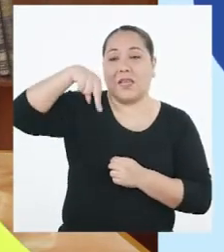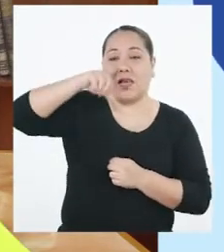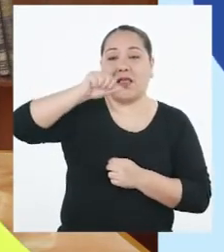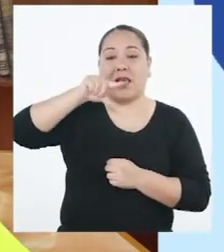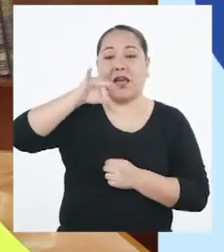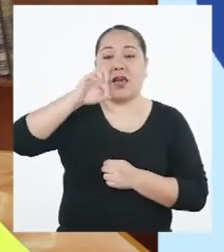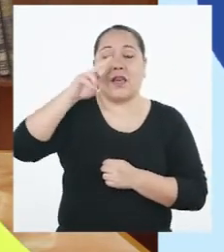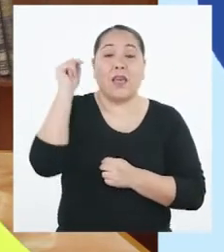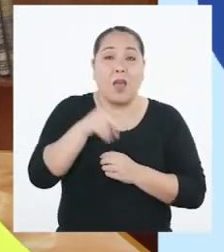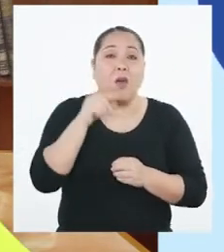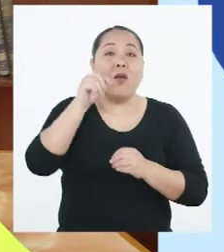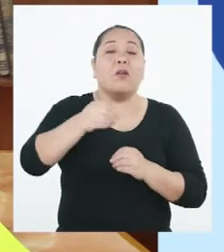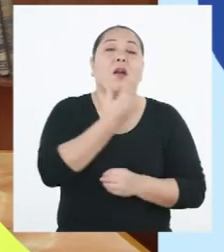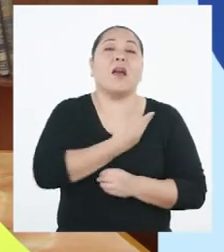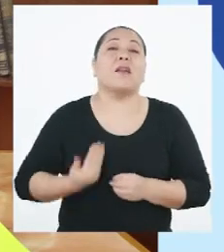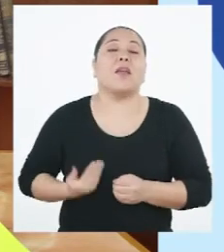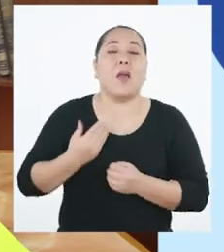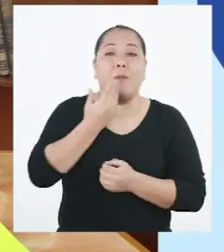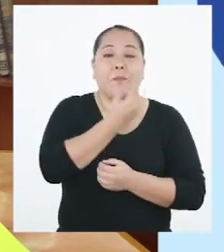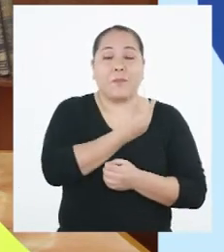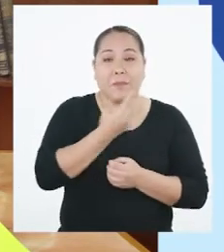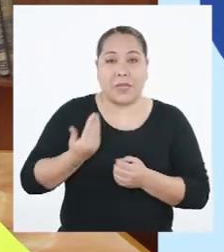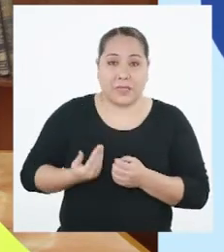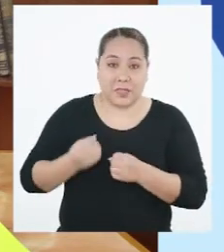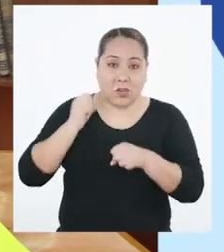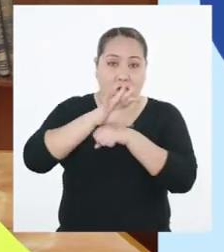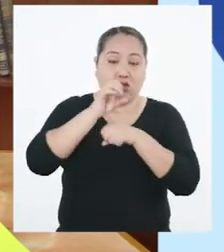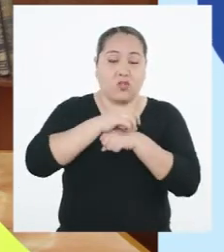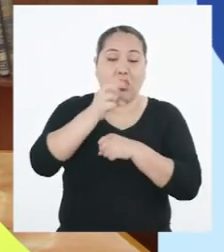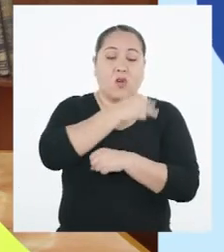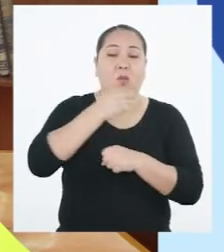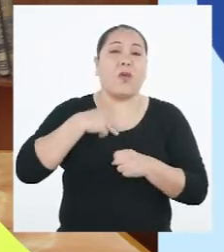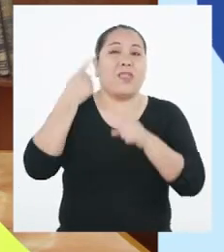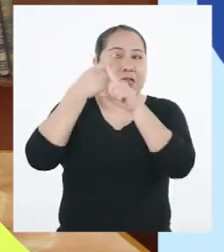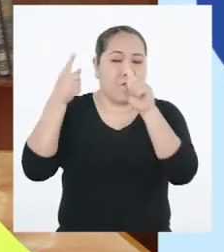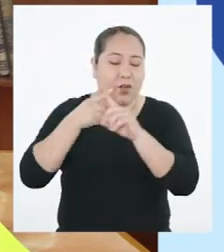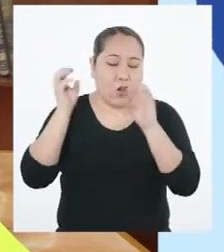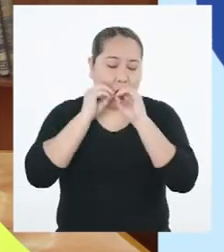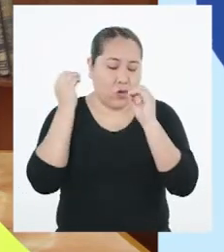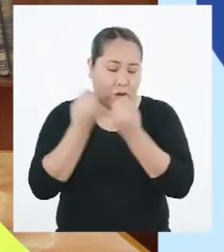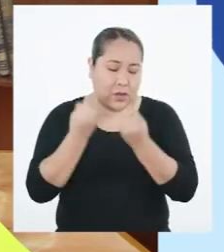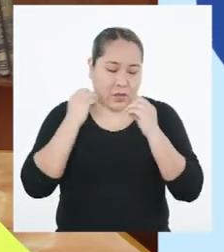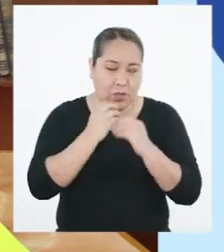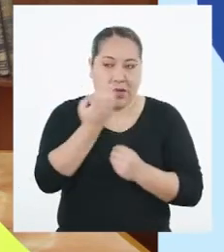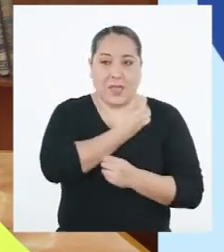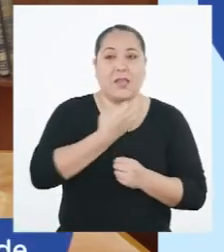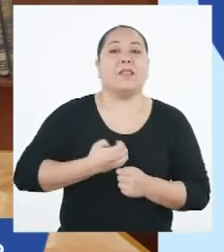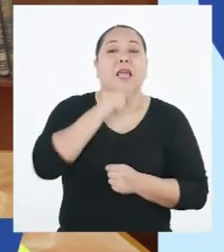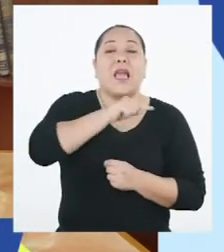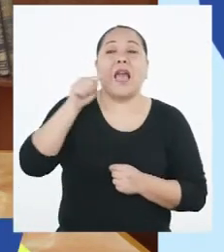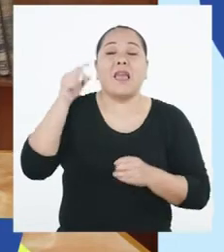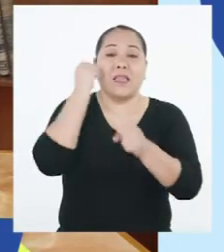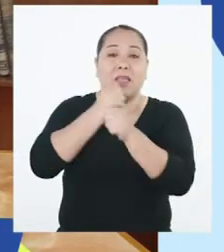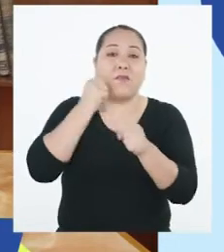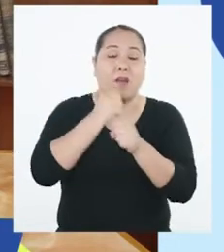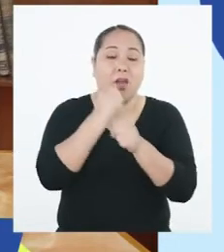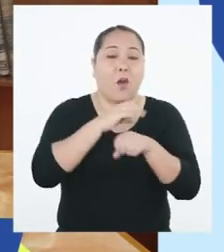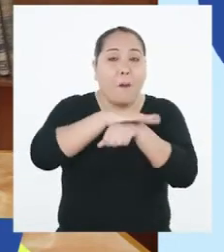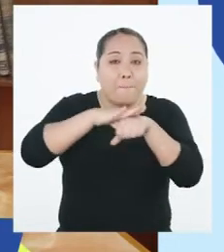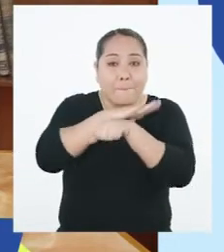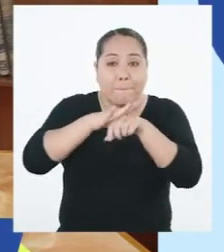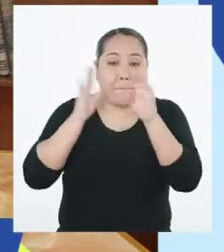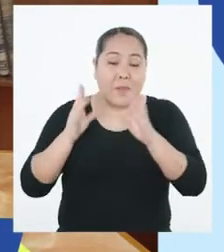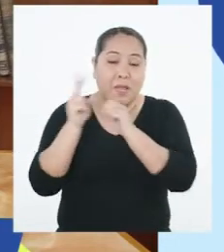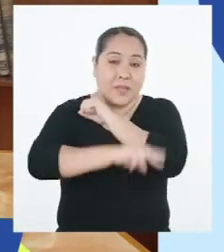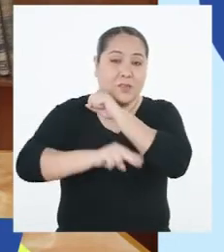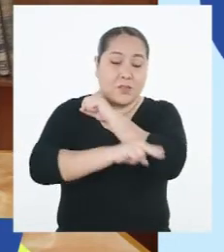encabezado por la Presidencia del Consejo de Ministros y otras entidades públicas, en el que elaboraron el Plan